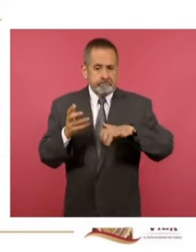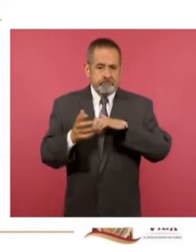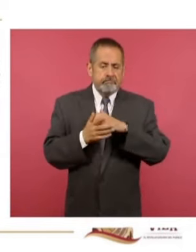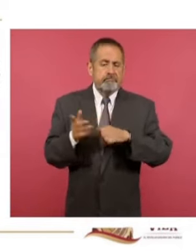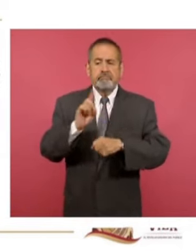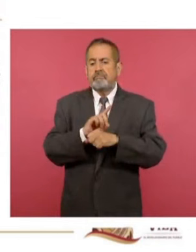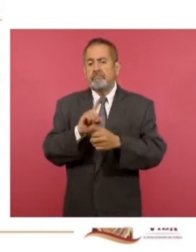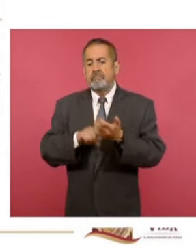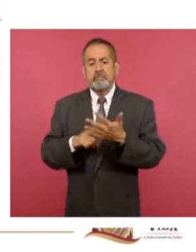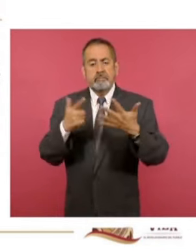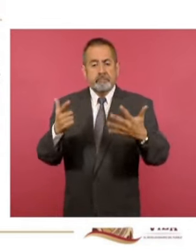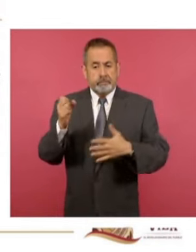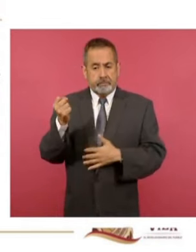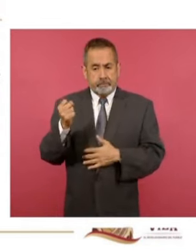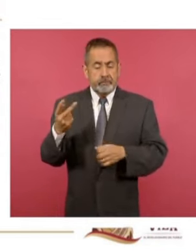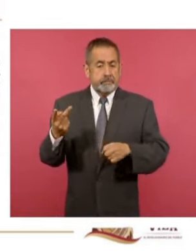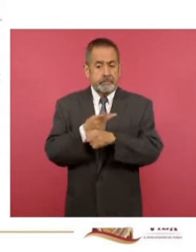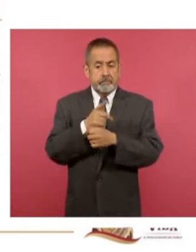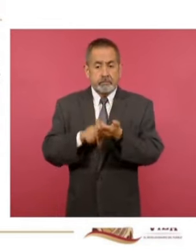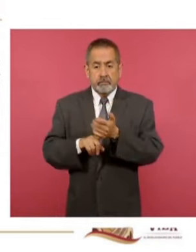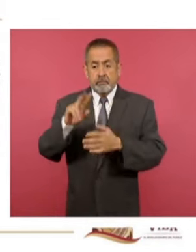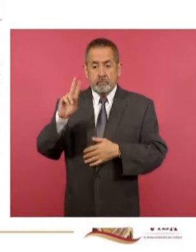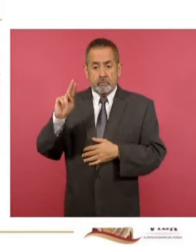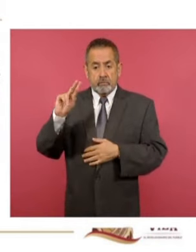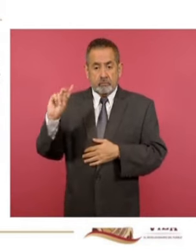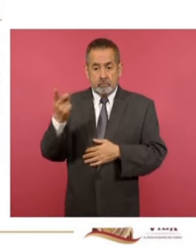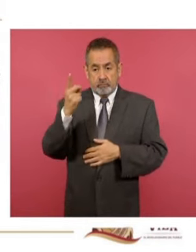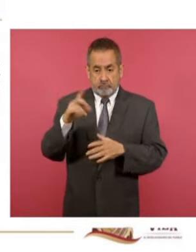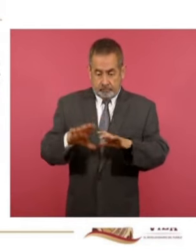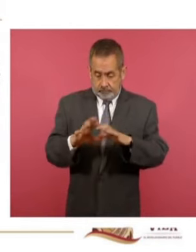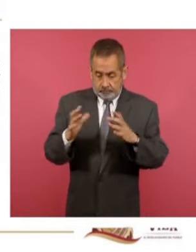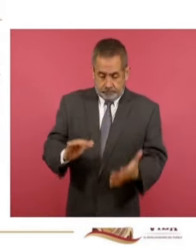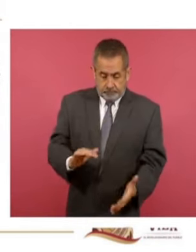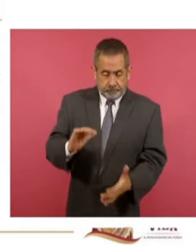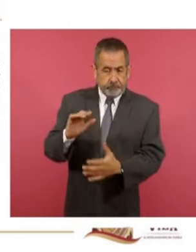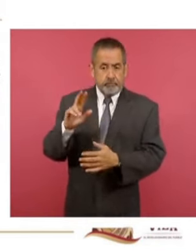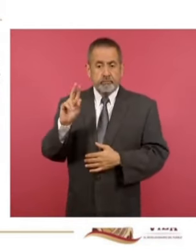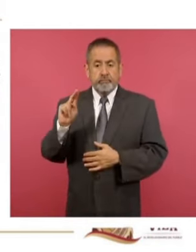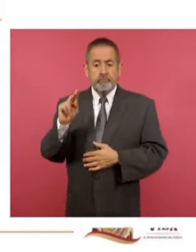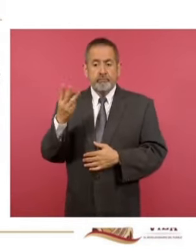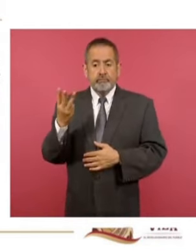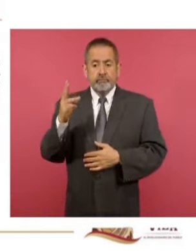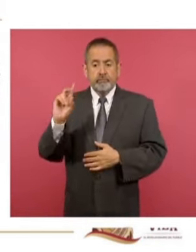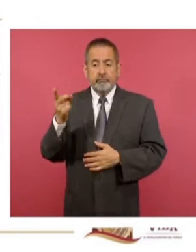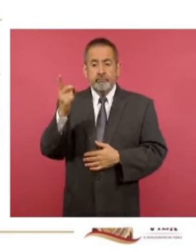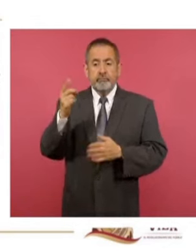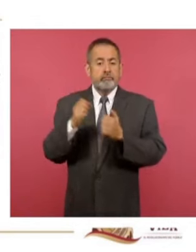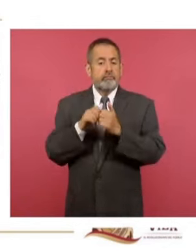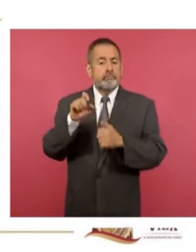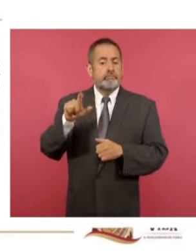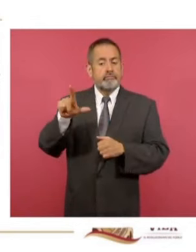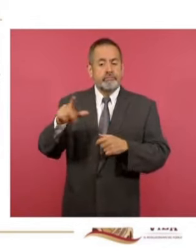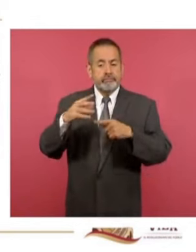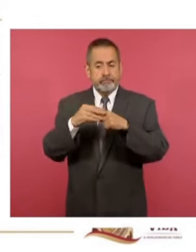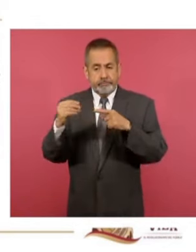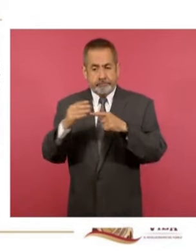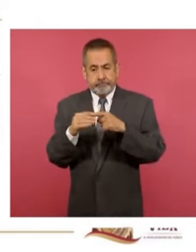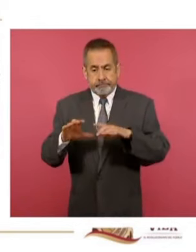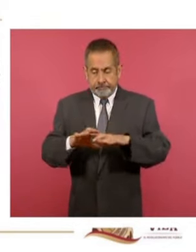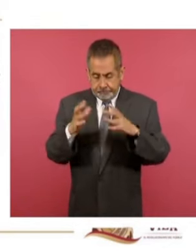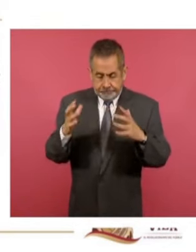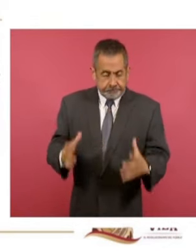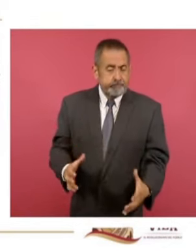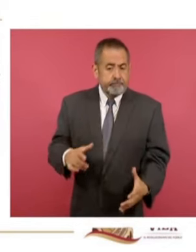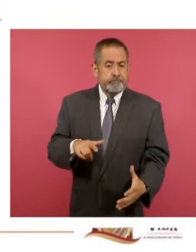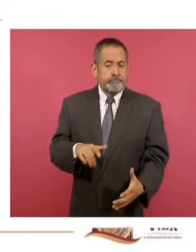7 de septiembre pasó los 80 dólares, estuvo 83 dólares con 27 centavos el